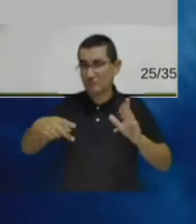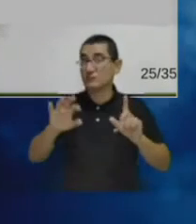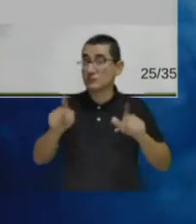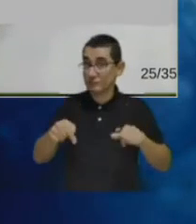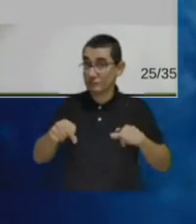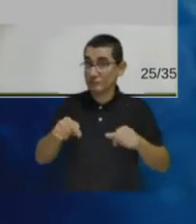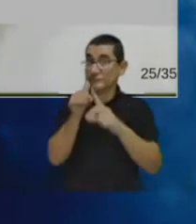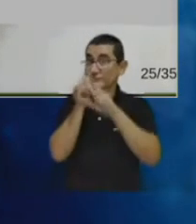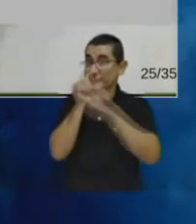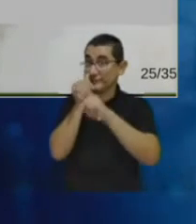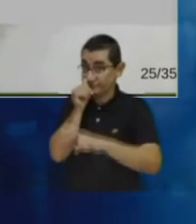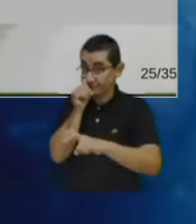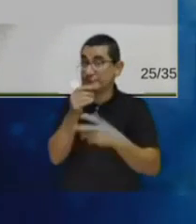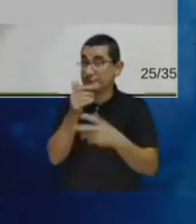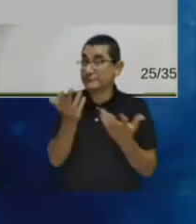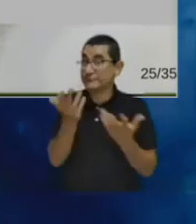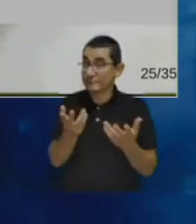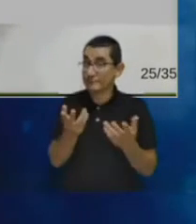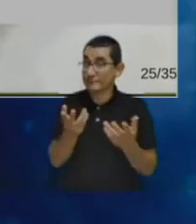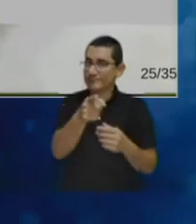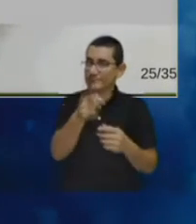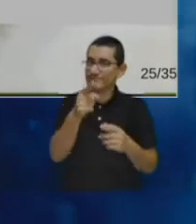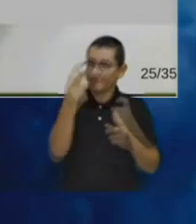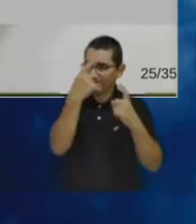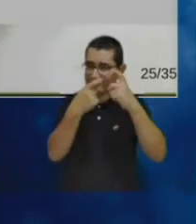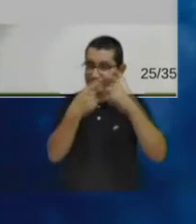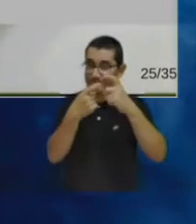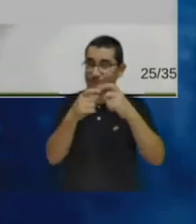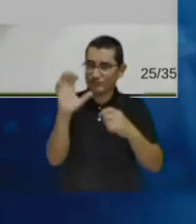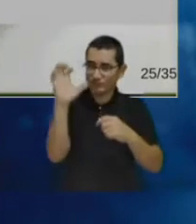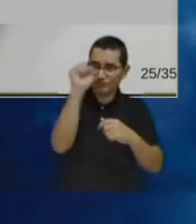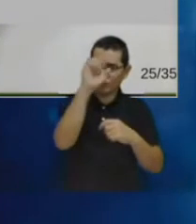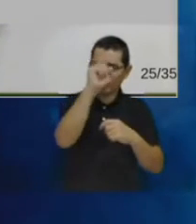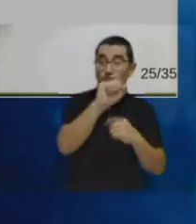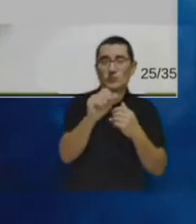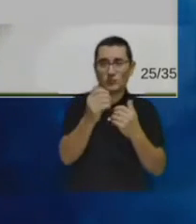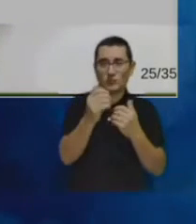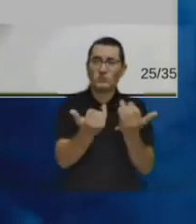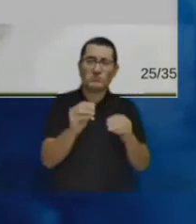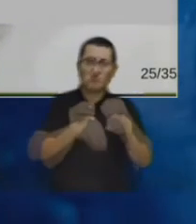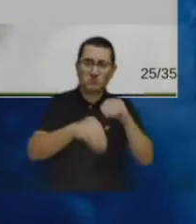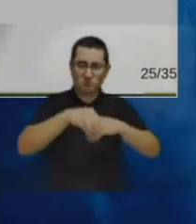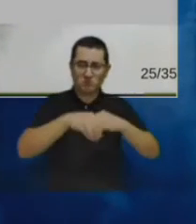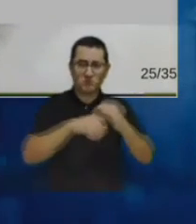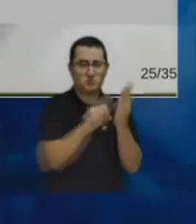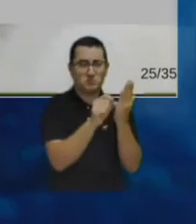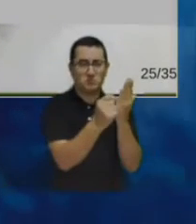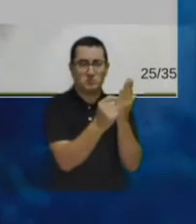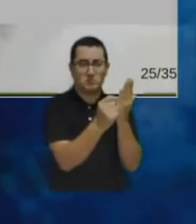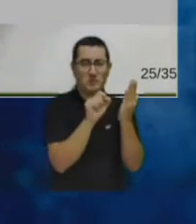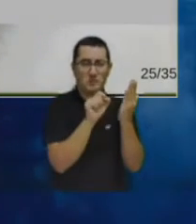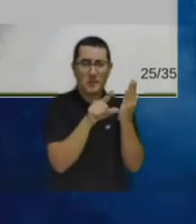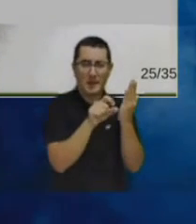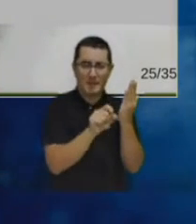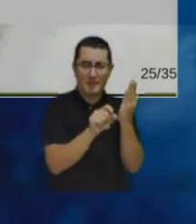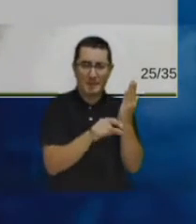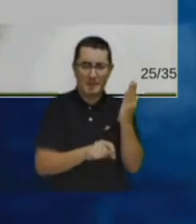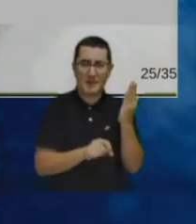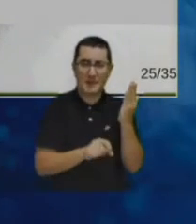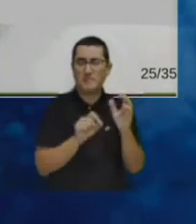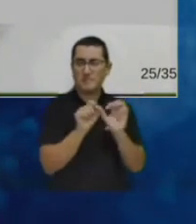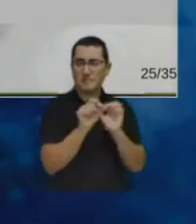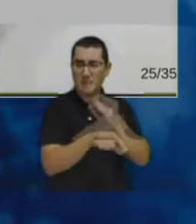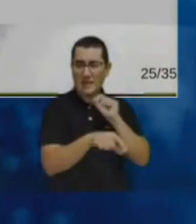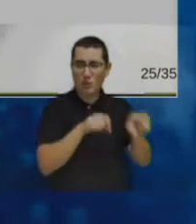para capturar esta percepción se desarrolla un cuestionario de poco más de unas 20 preguntas en el que se cuestionó a las